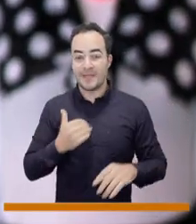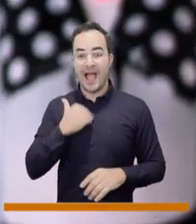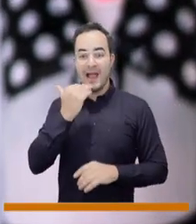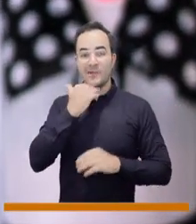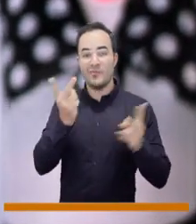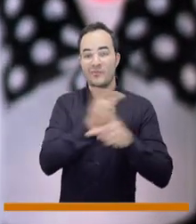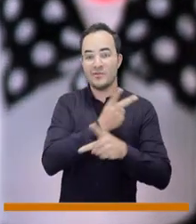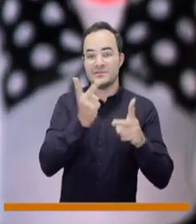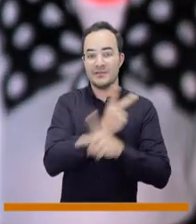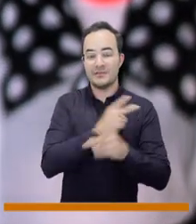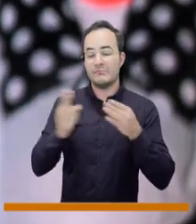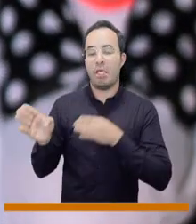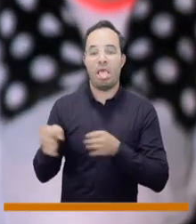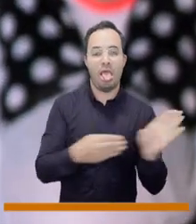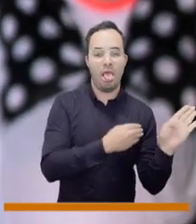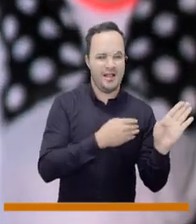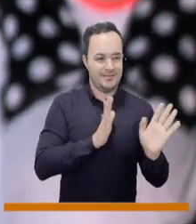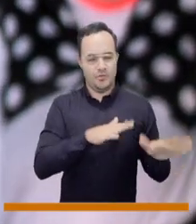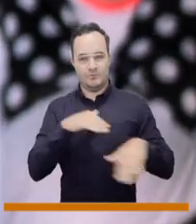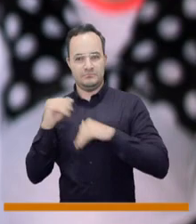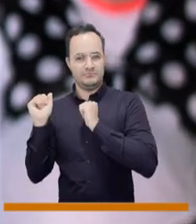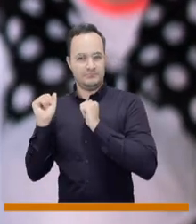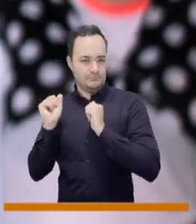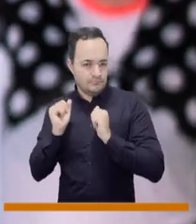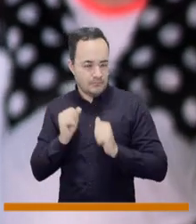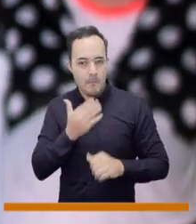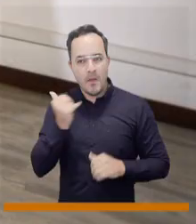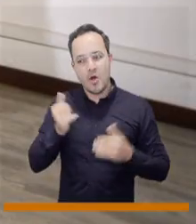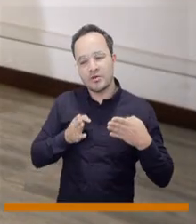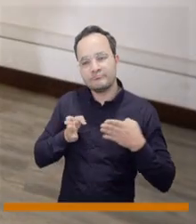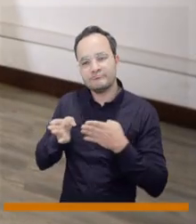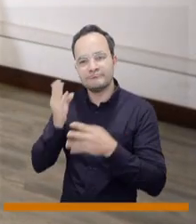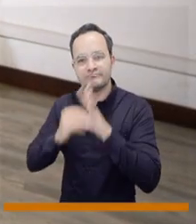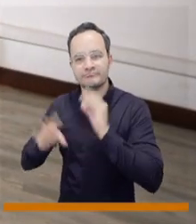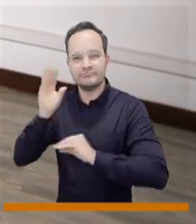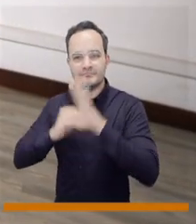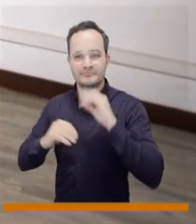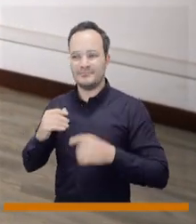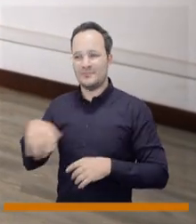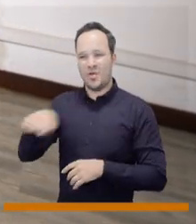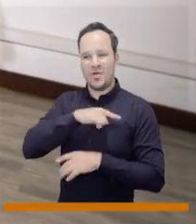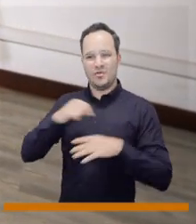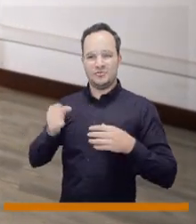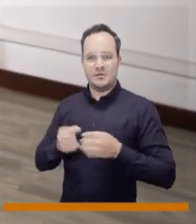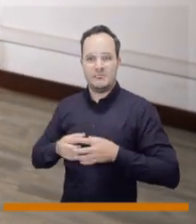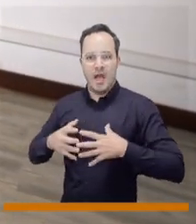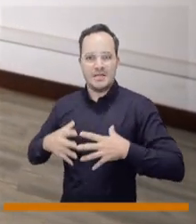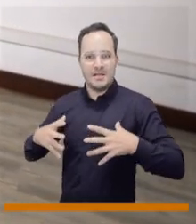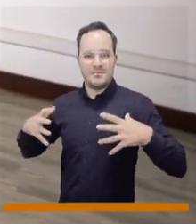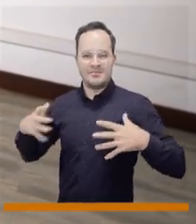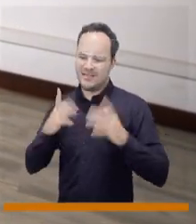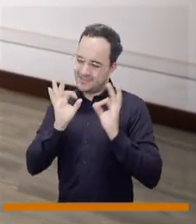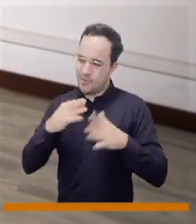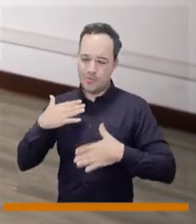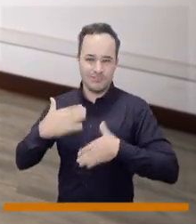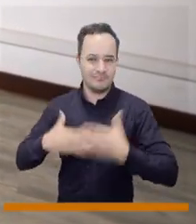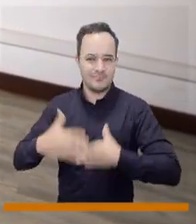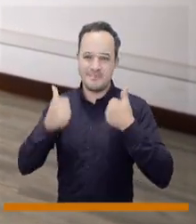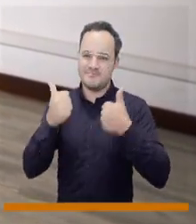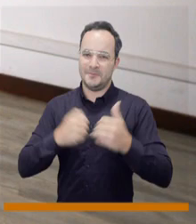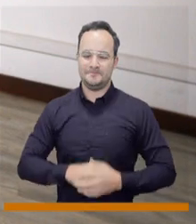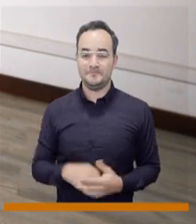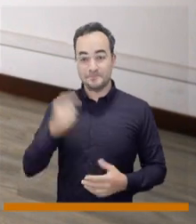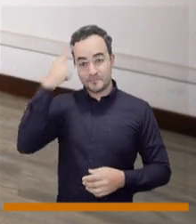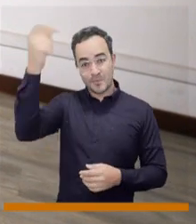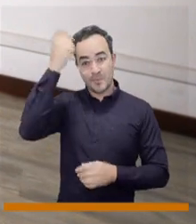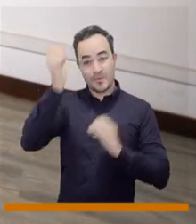esos espacios, a que podamos trabajar y que seamos un colectivo mucho más grande. Las cosas van a marchar mucho mejor.